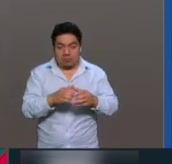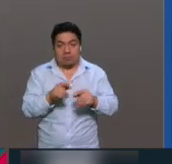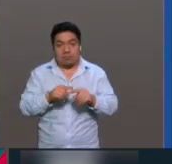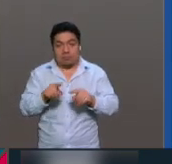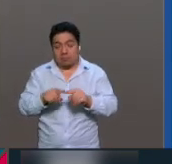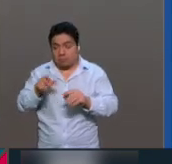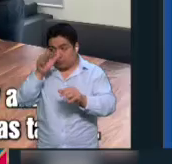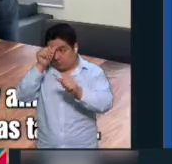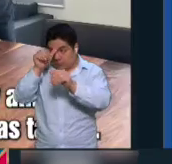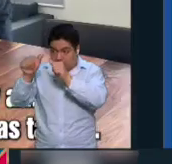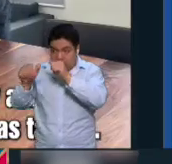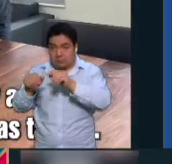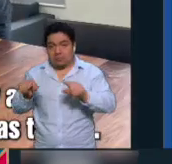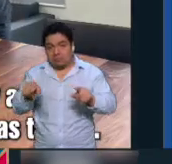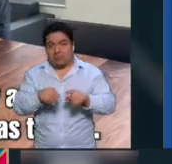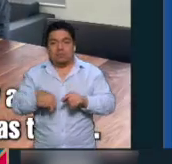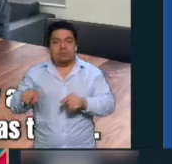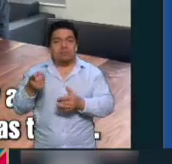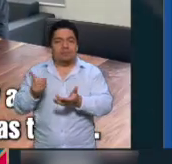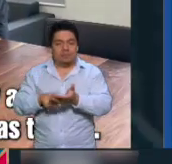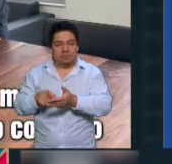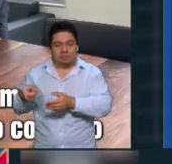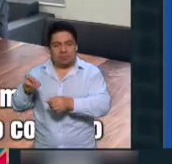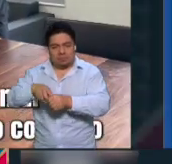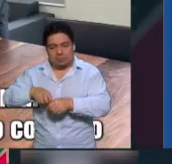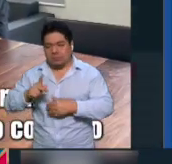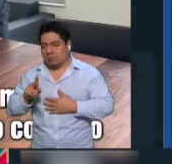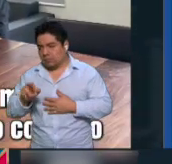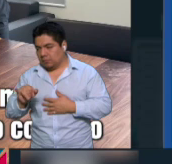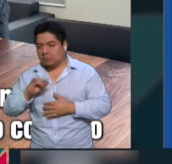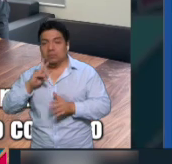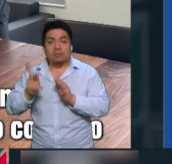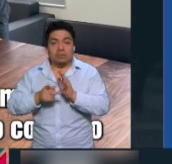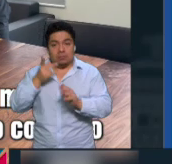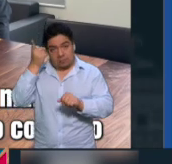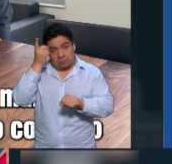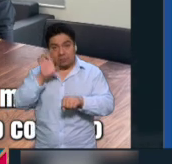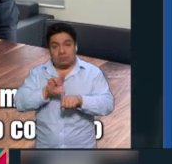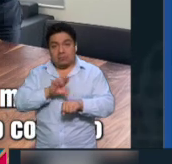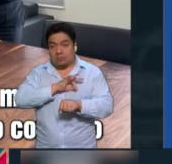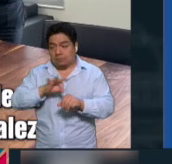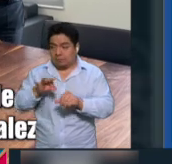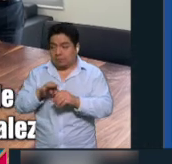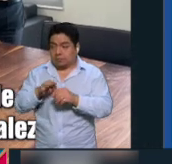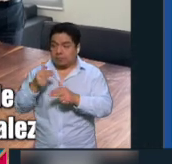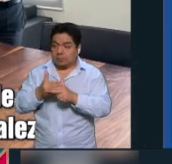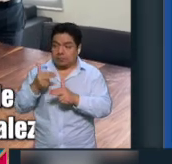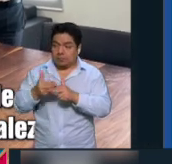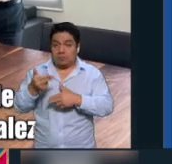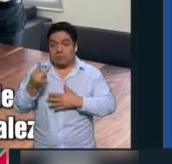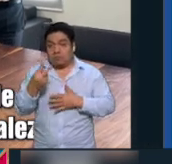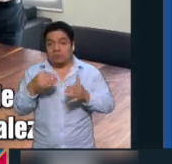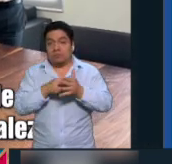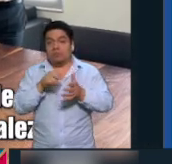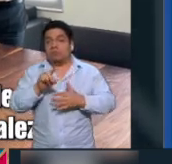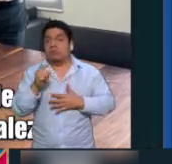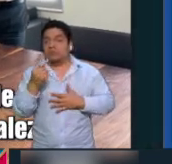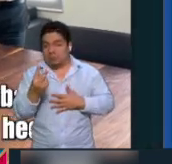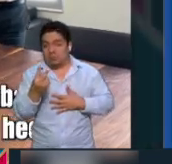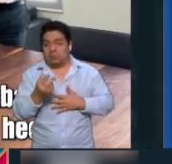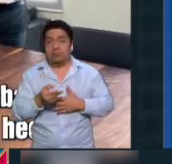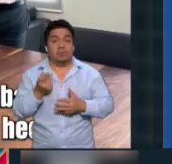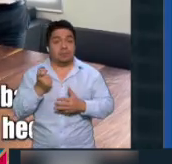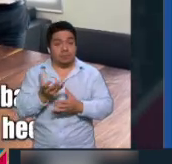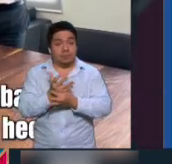acuerdos del Consejo Político Nacional de ese partido que le permitirían reelegirse como dirigente nacional hasta 2032. Asimismo,